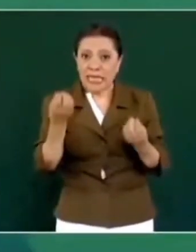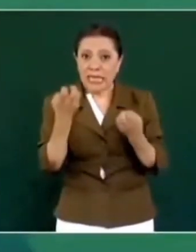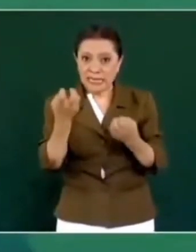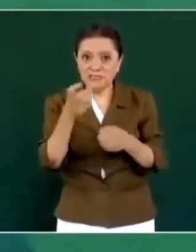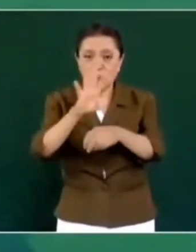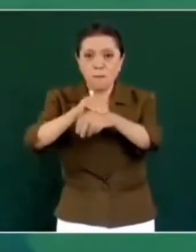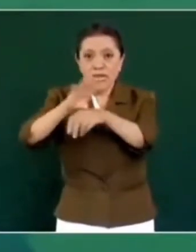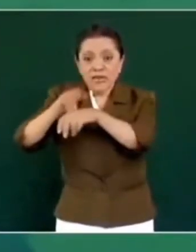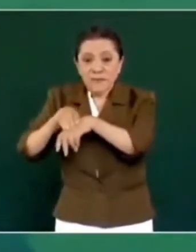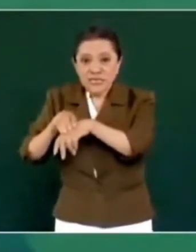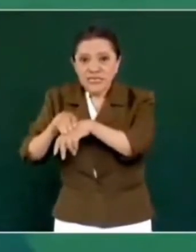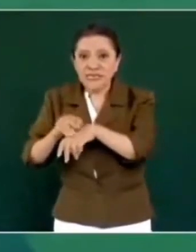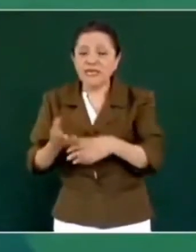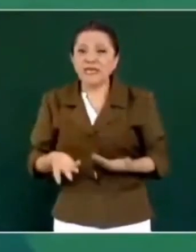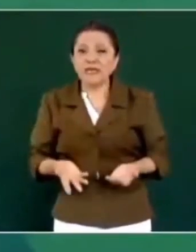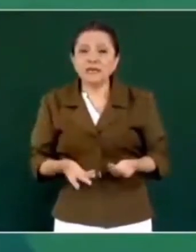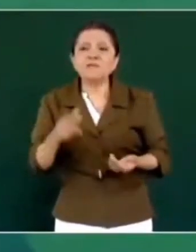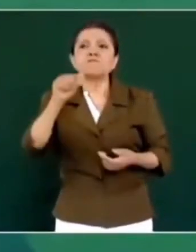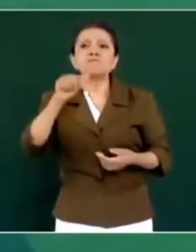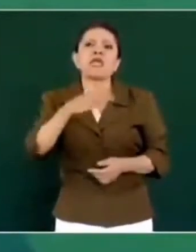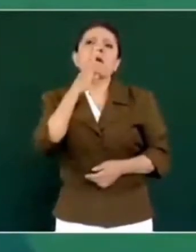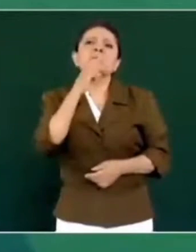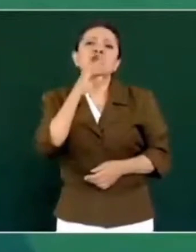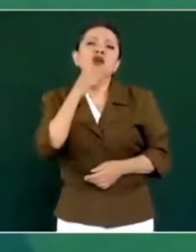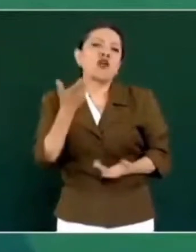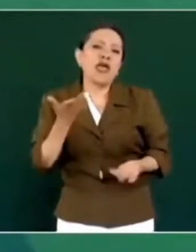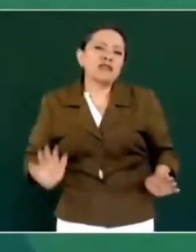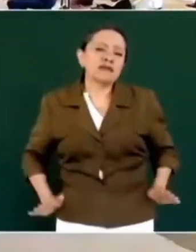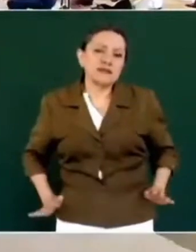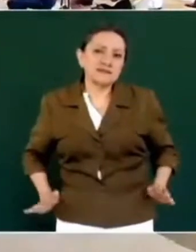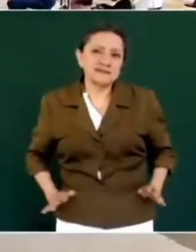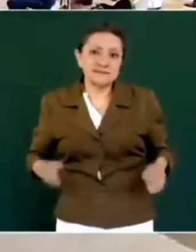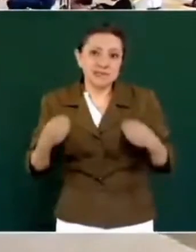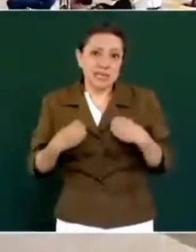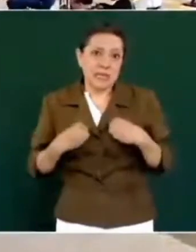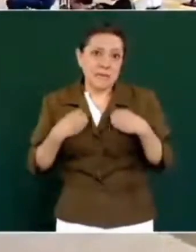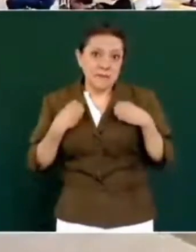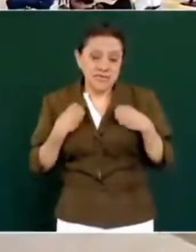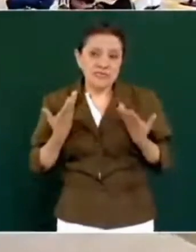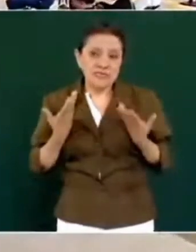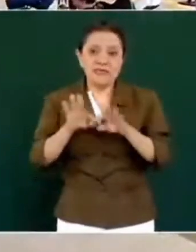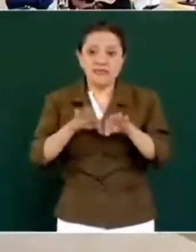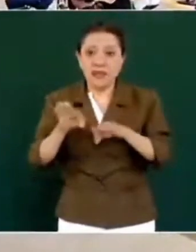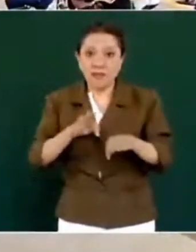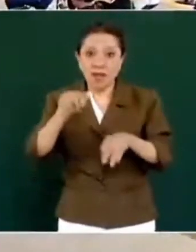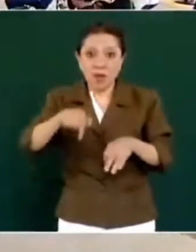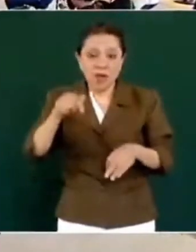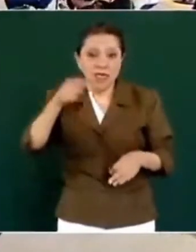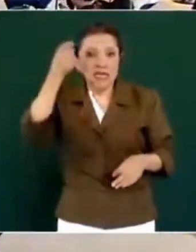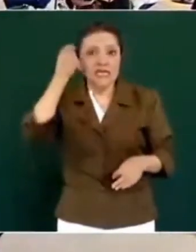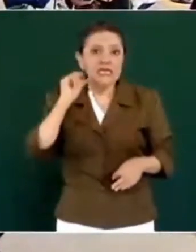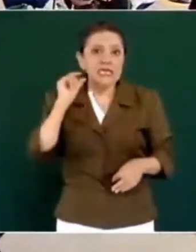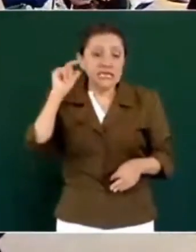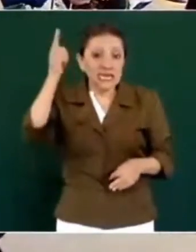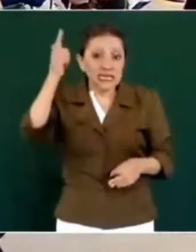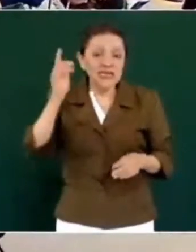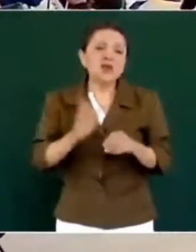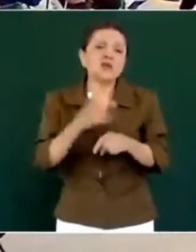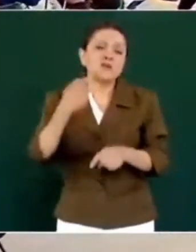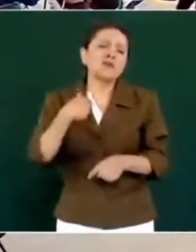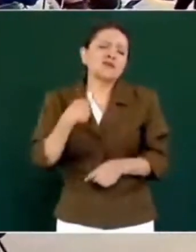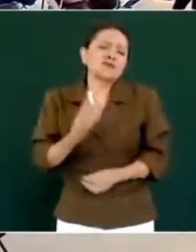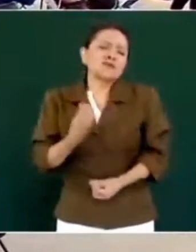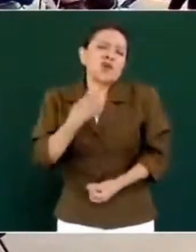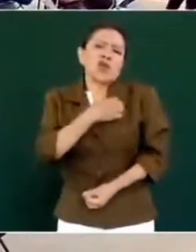que mejoren las condiciones de vida y de trabajo en Guerrero. Por eso, estoy muy contento y vamos a continuar